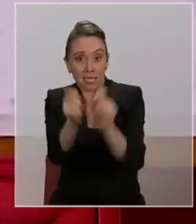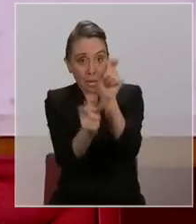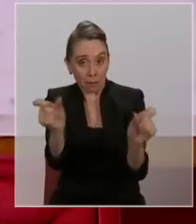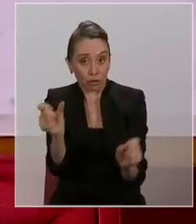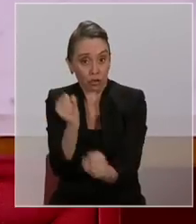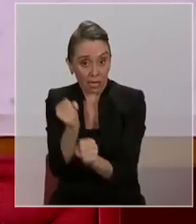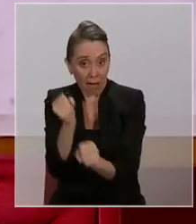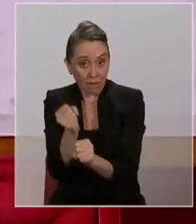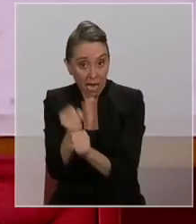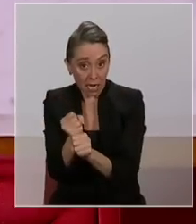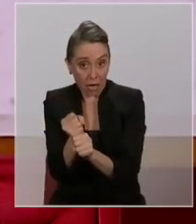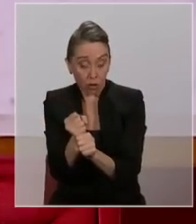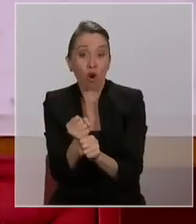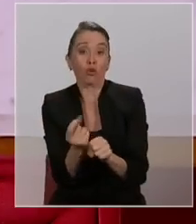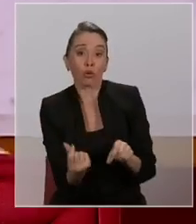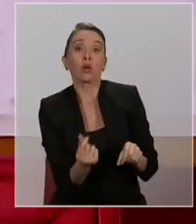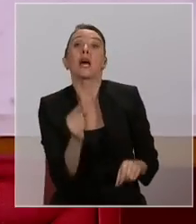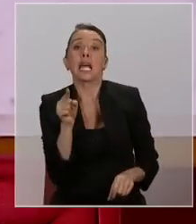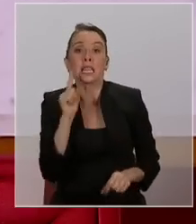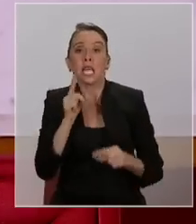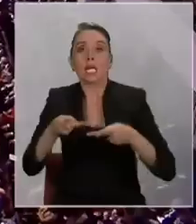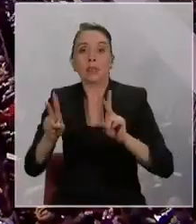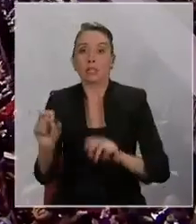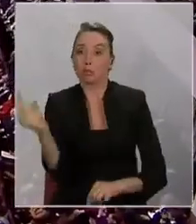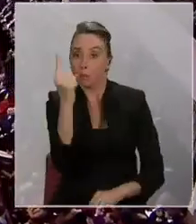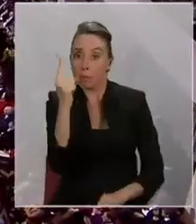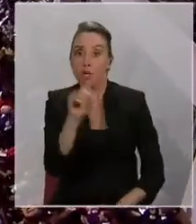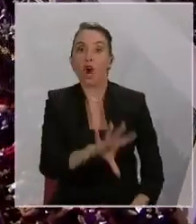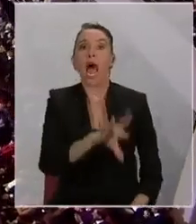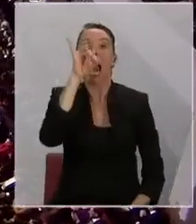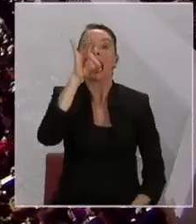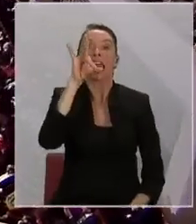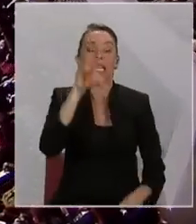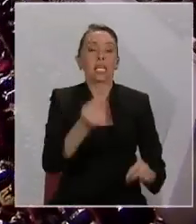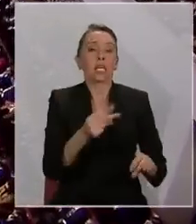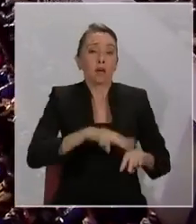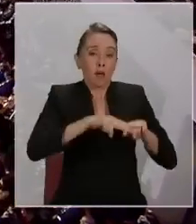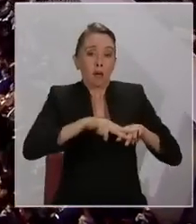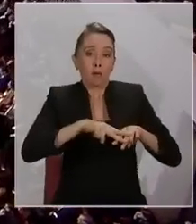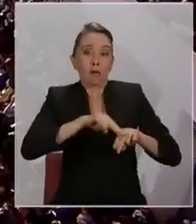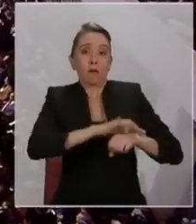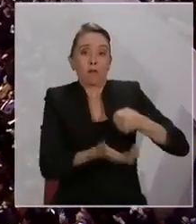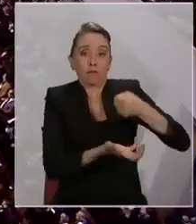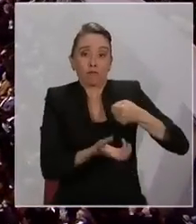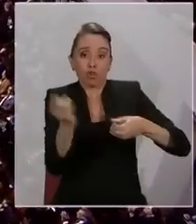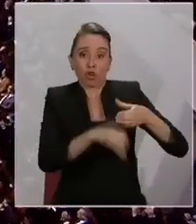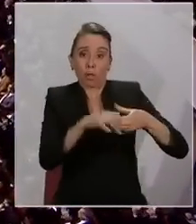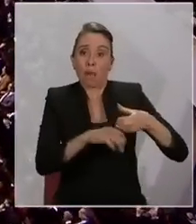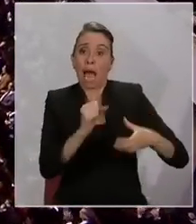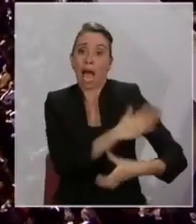los que deben tener el derecho preferente a elegir quién y cómo se administran.